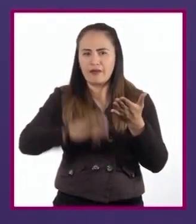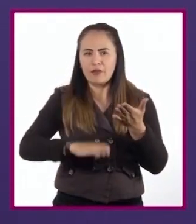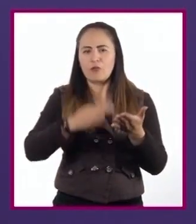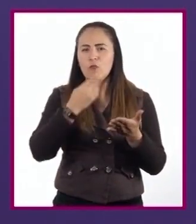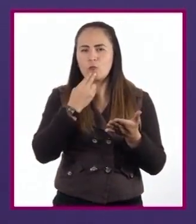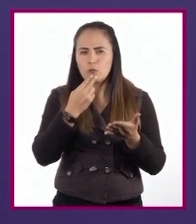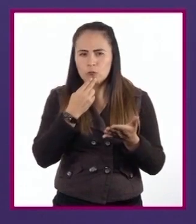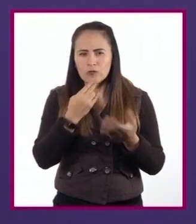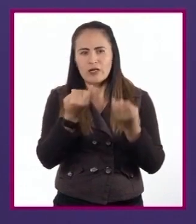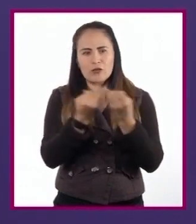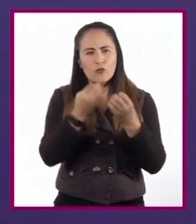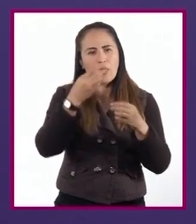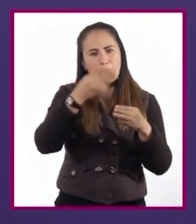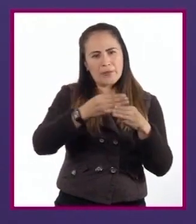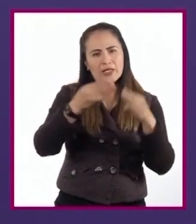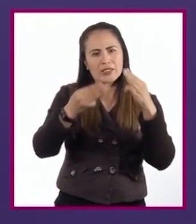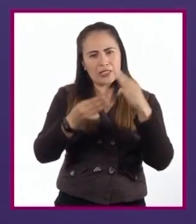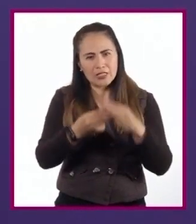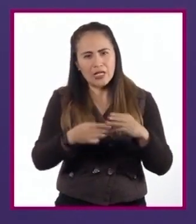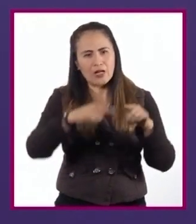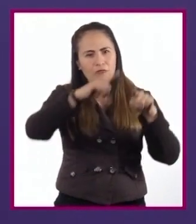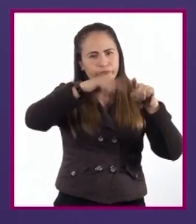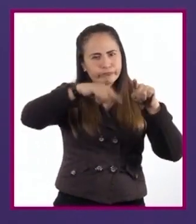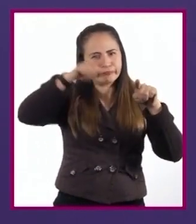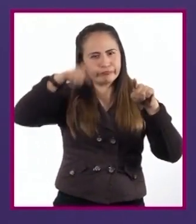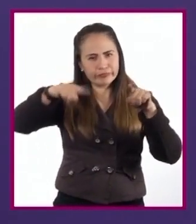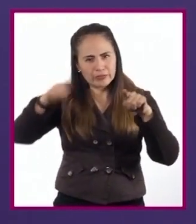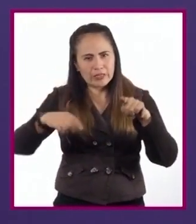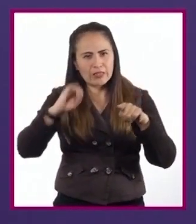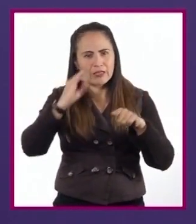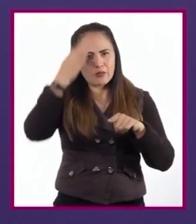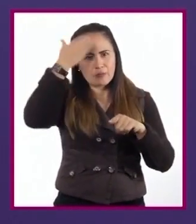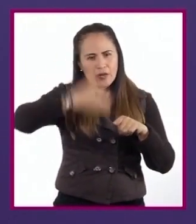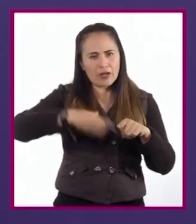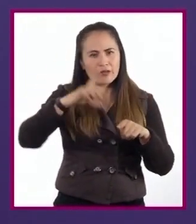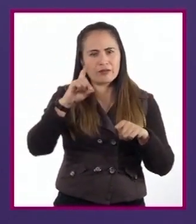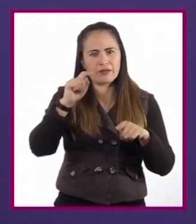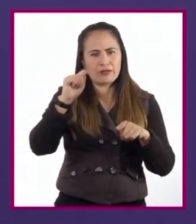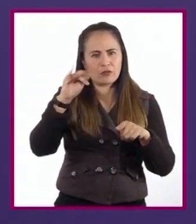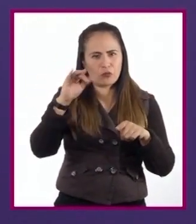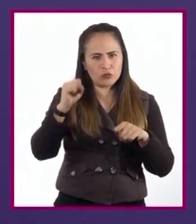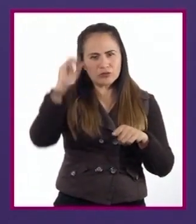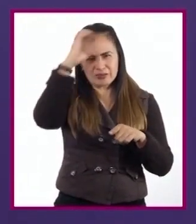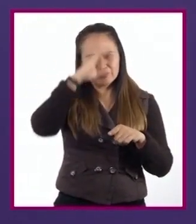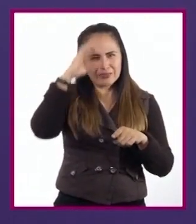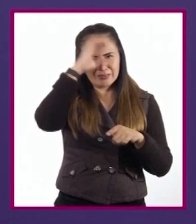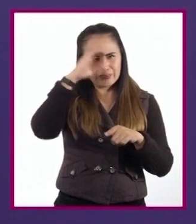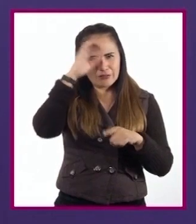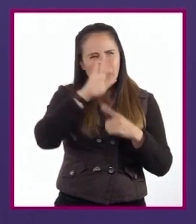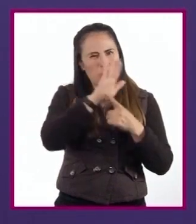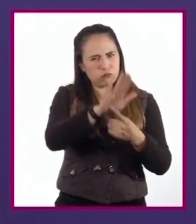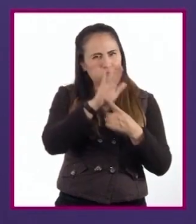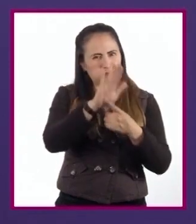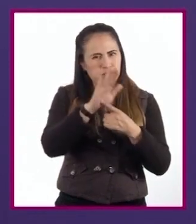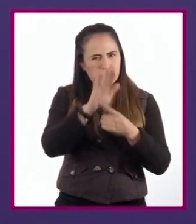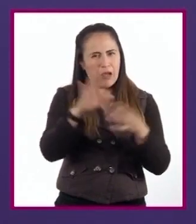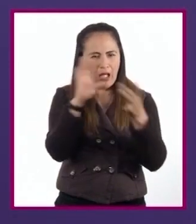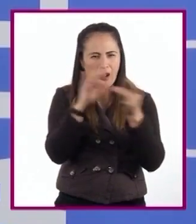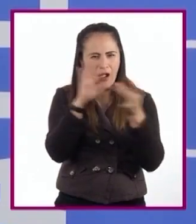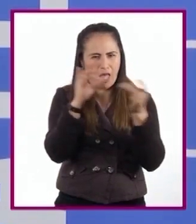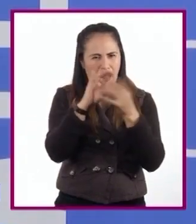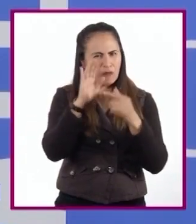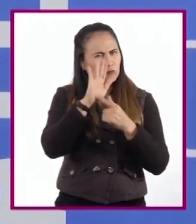de materiales como pueden ser gráficas, imágenes y datos científicos para brindarle sentido o fuerza a nuestros